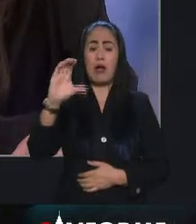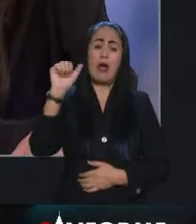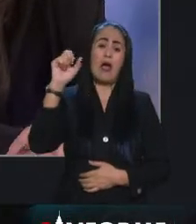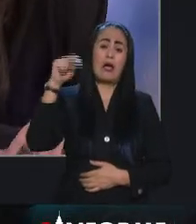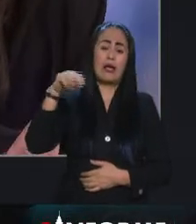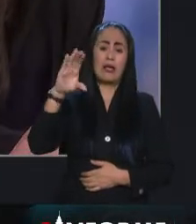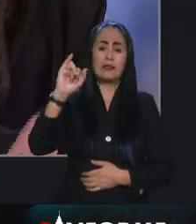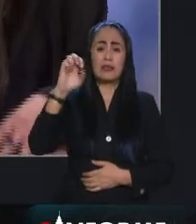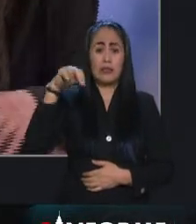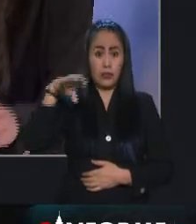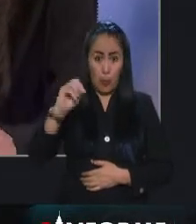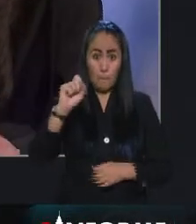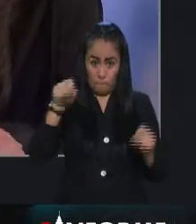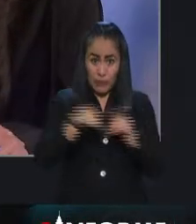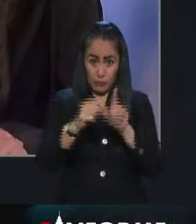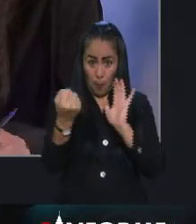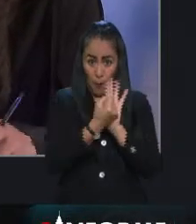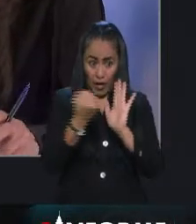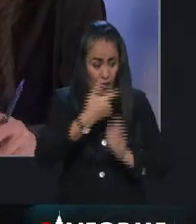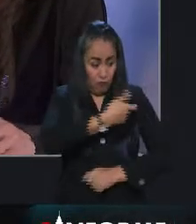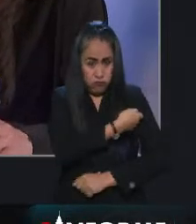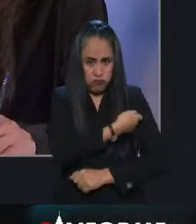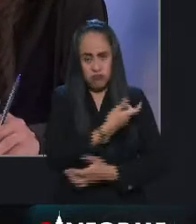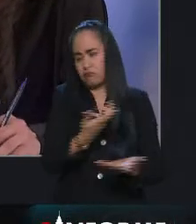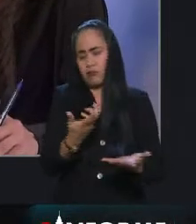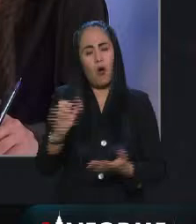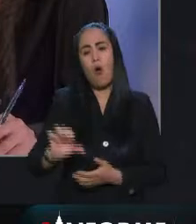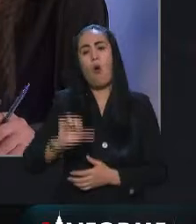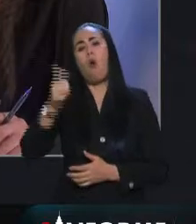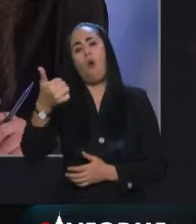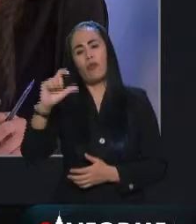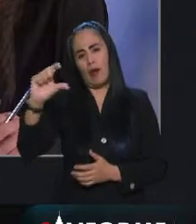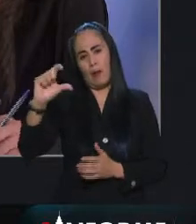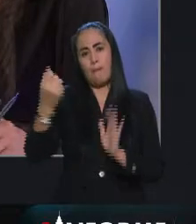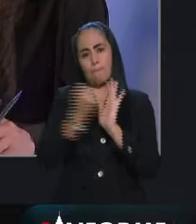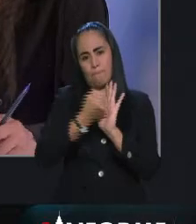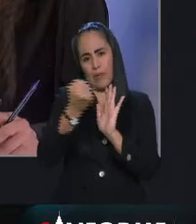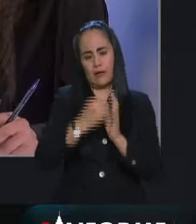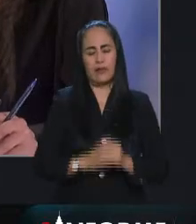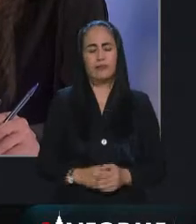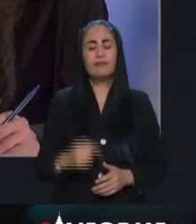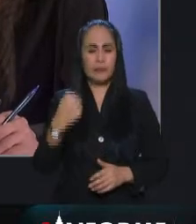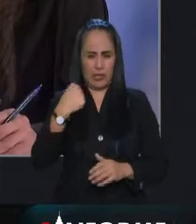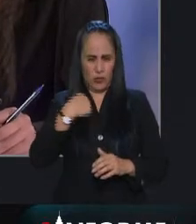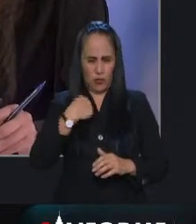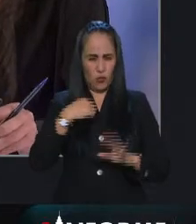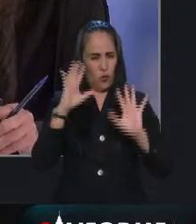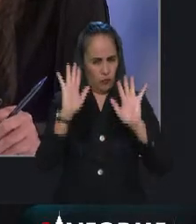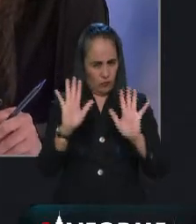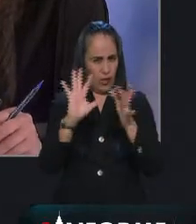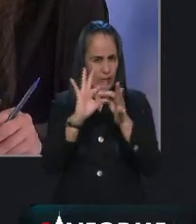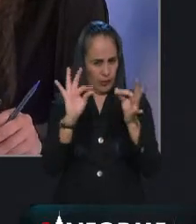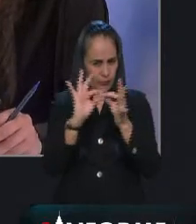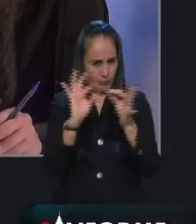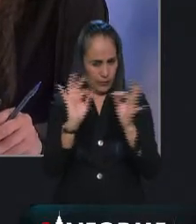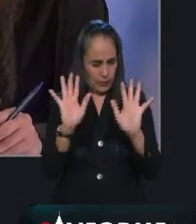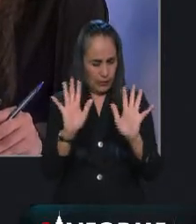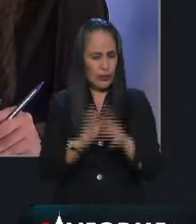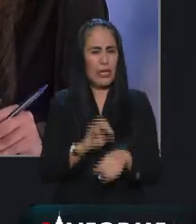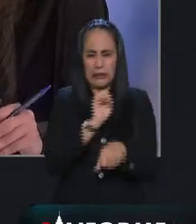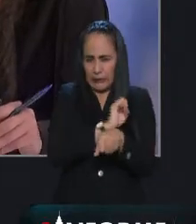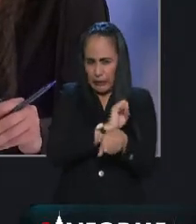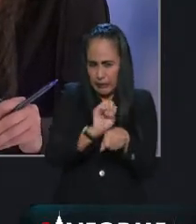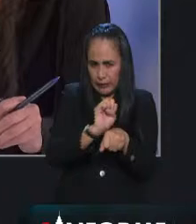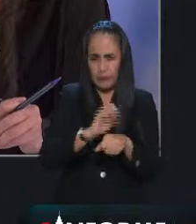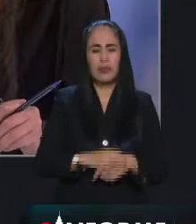sino con otras. Miren, para fines de explicación, lo voy a dividir de manera muy simplista. Tenemos vacunas